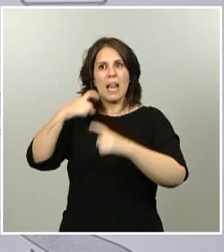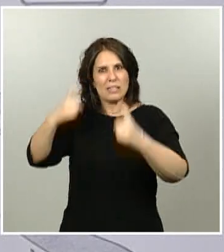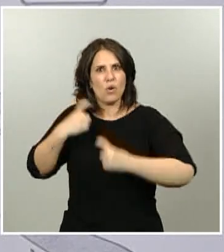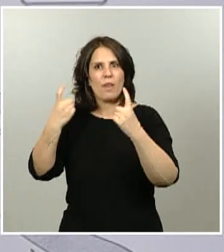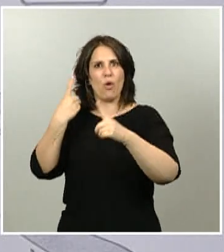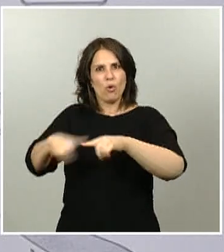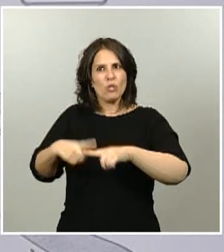Gracias.